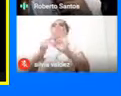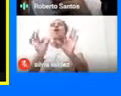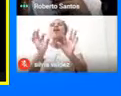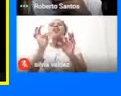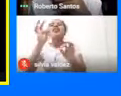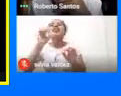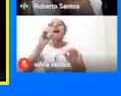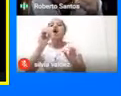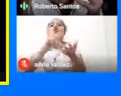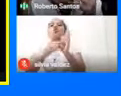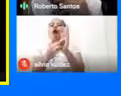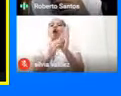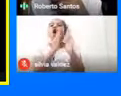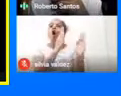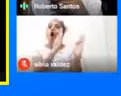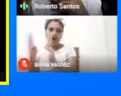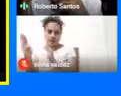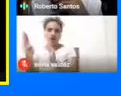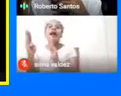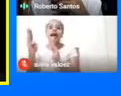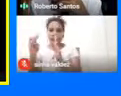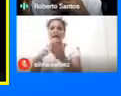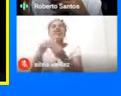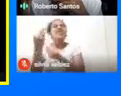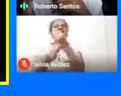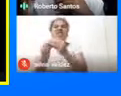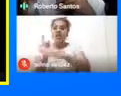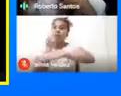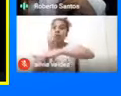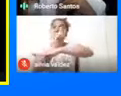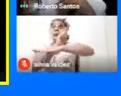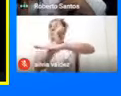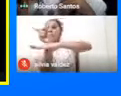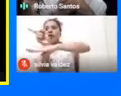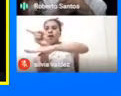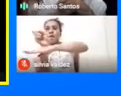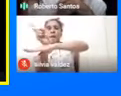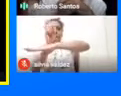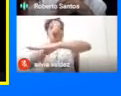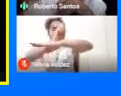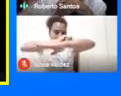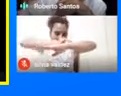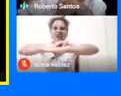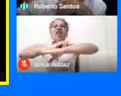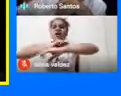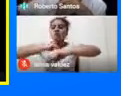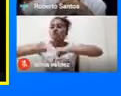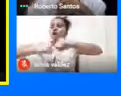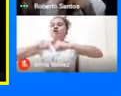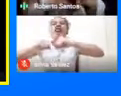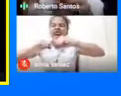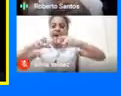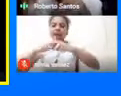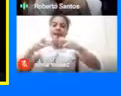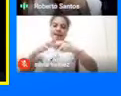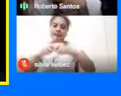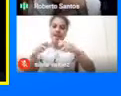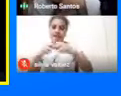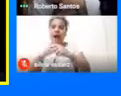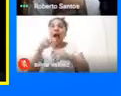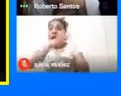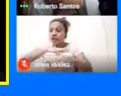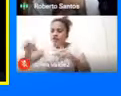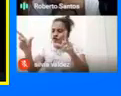orden Y lo que estamos Haciendo con este recorrido Con este recorrido Es mover energía De esos